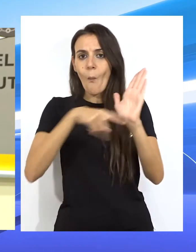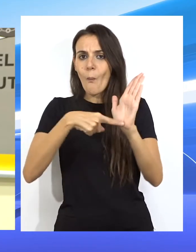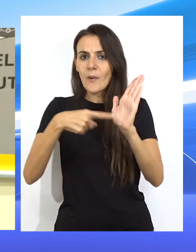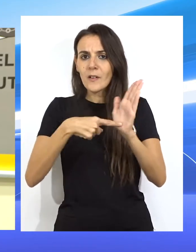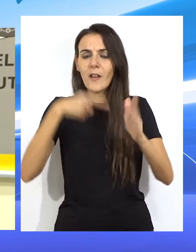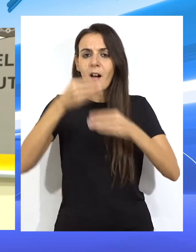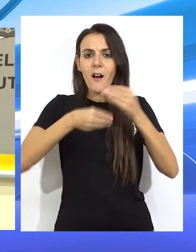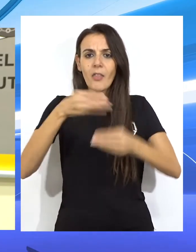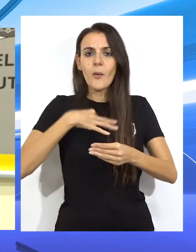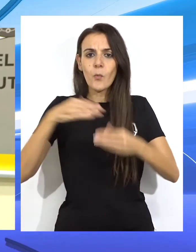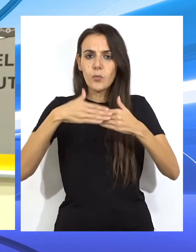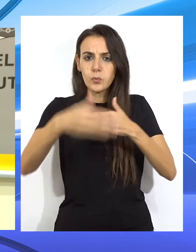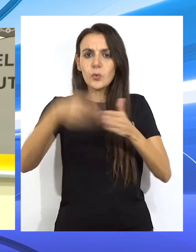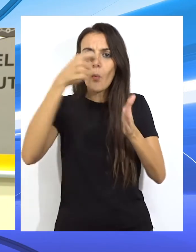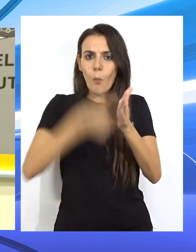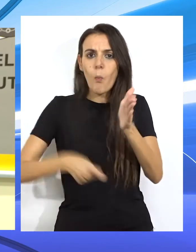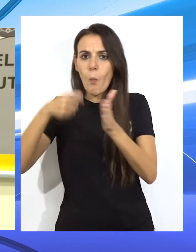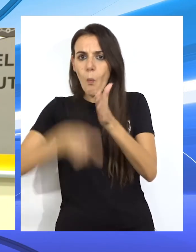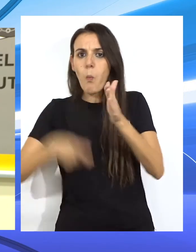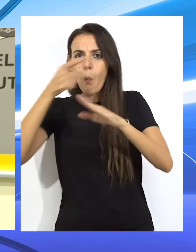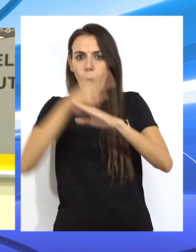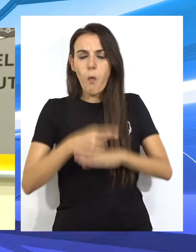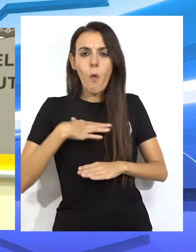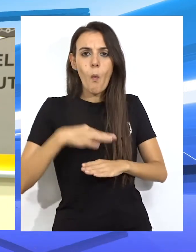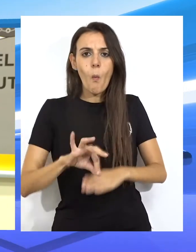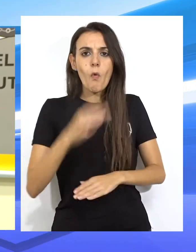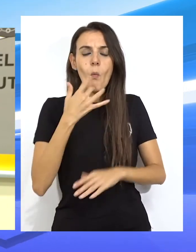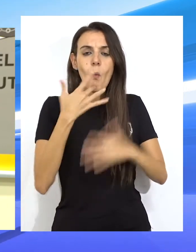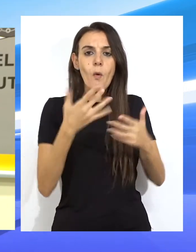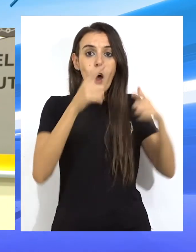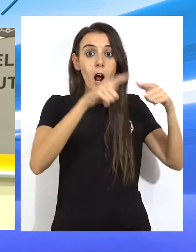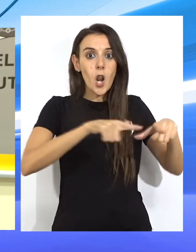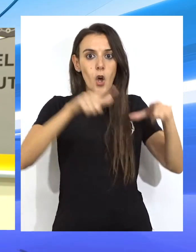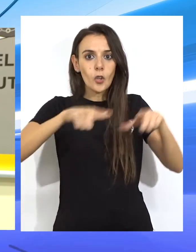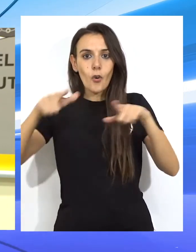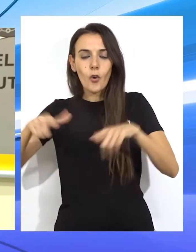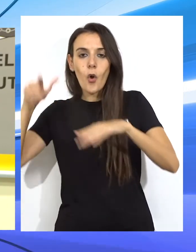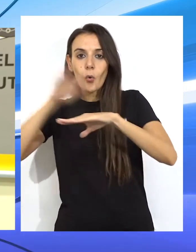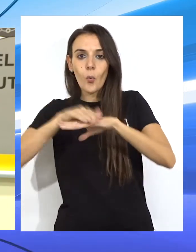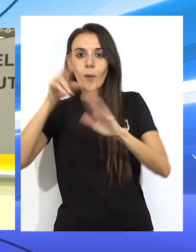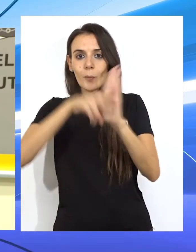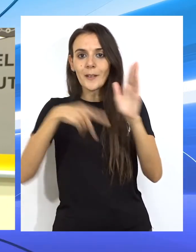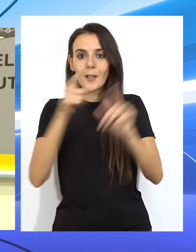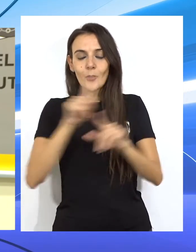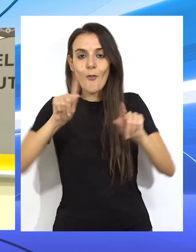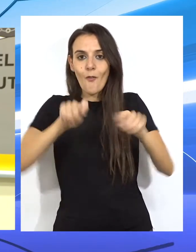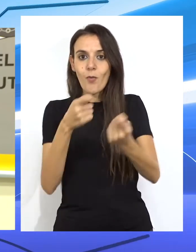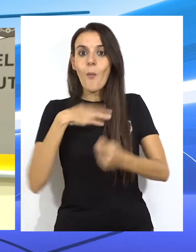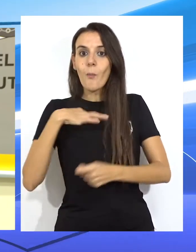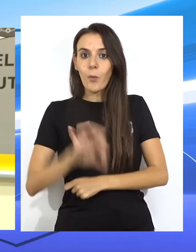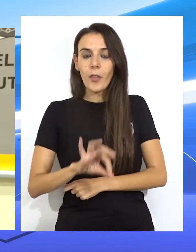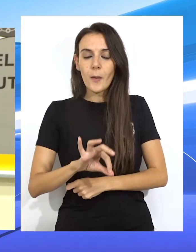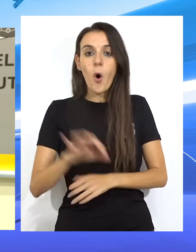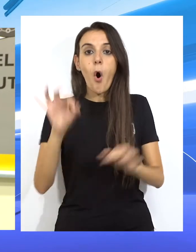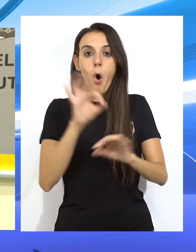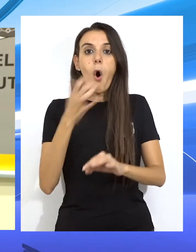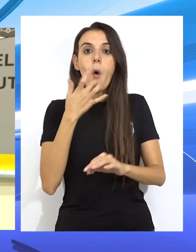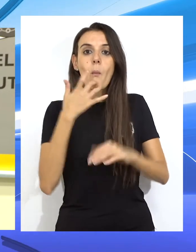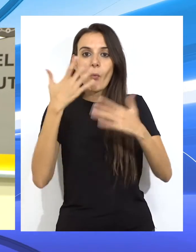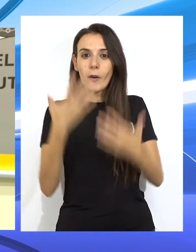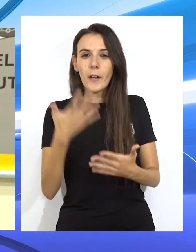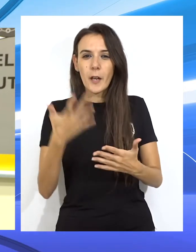medidas mucho más estrictas y restrictivas como el cierre de aquellos locales que no cumplan con la normativa o que simplemente